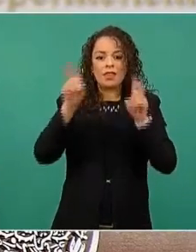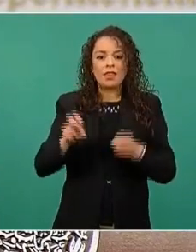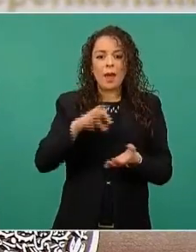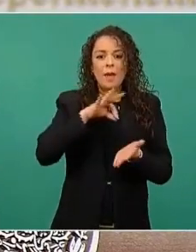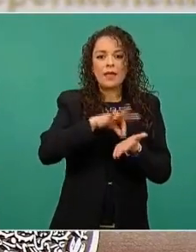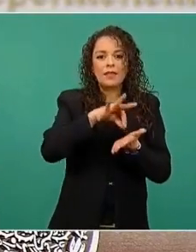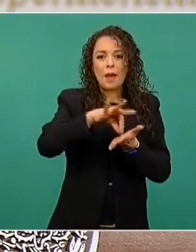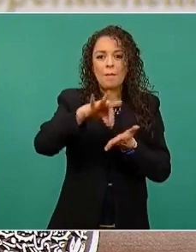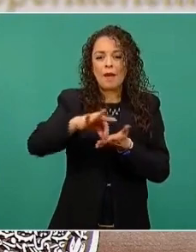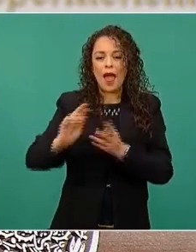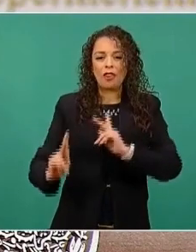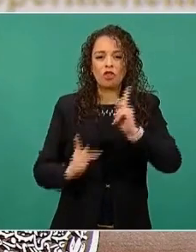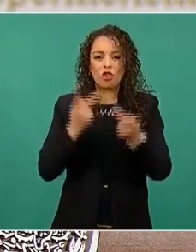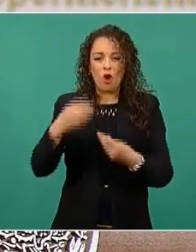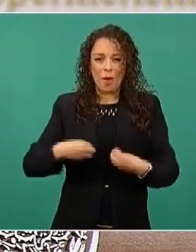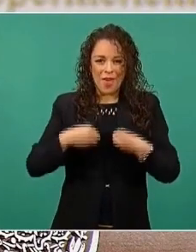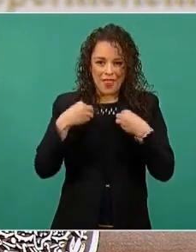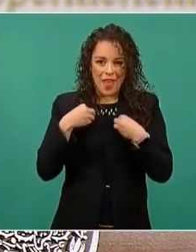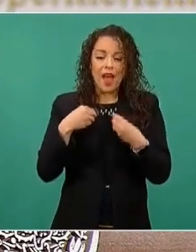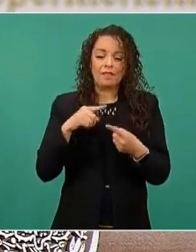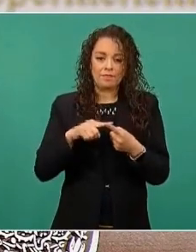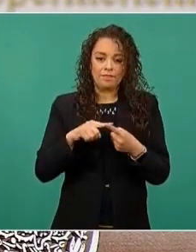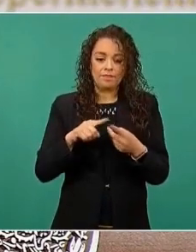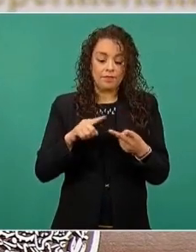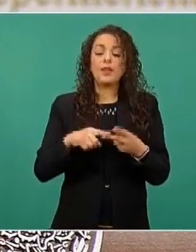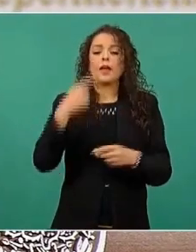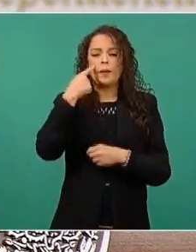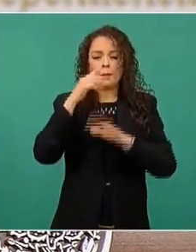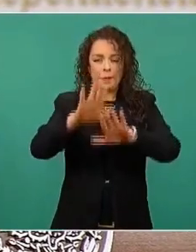terminamos. O sea, adulto mayor,